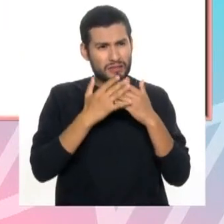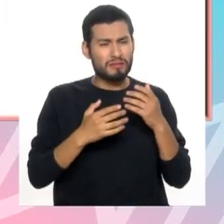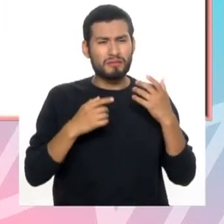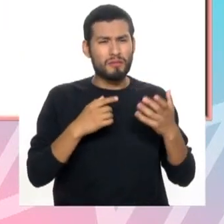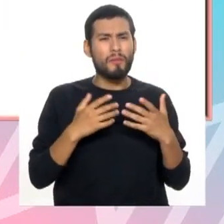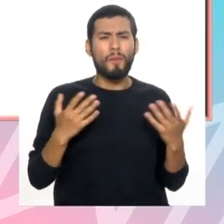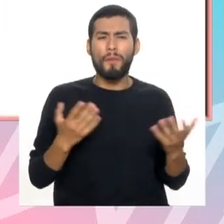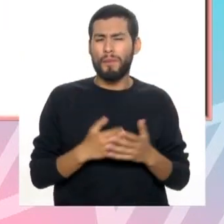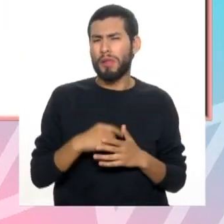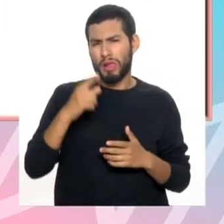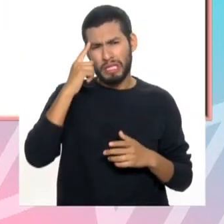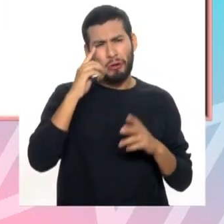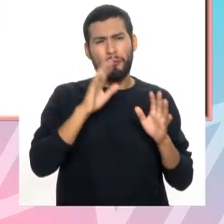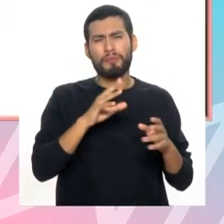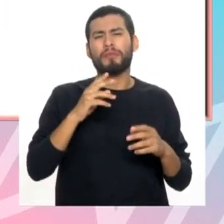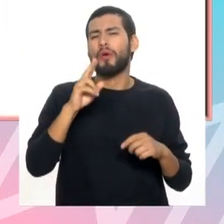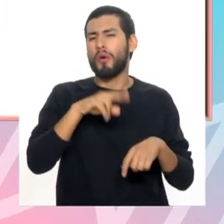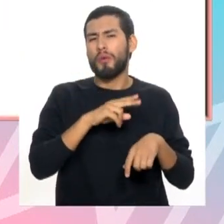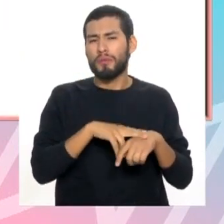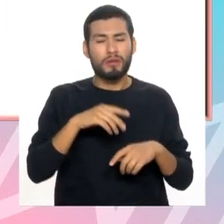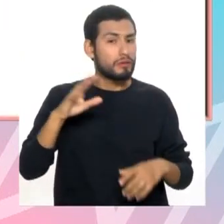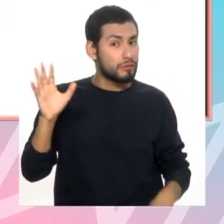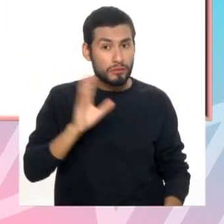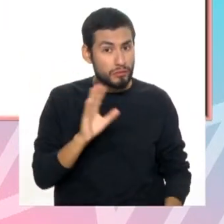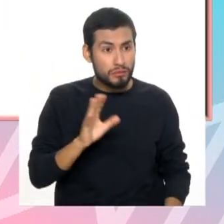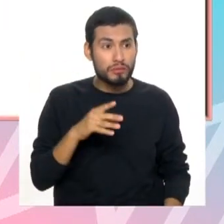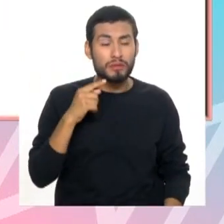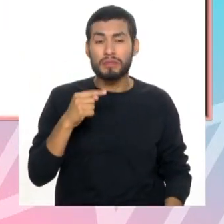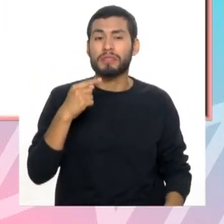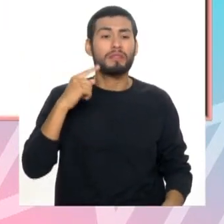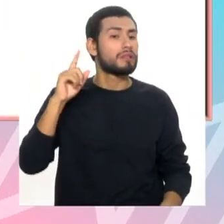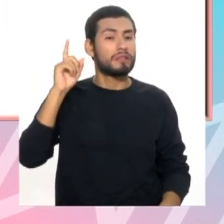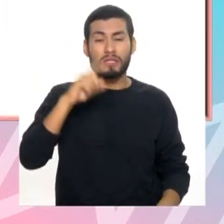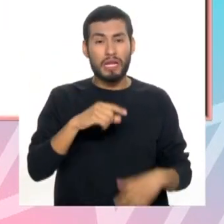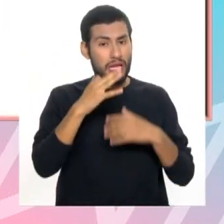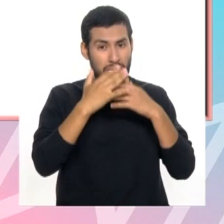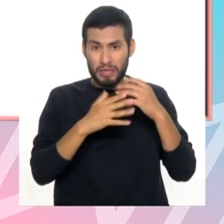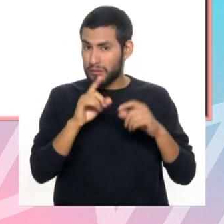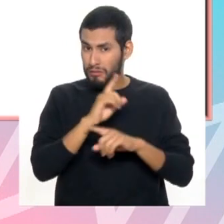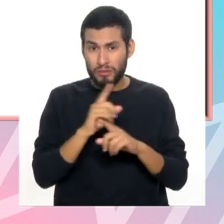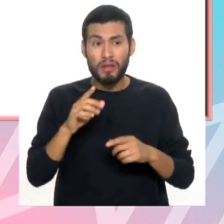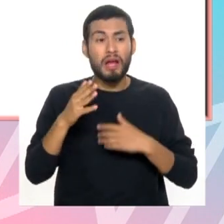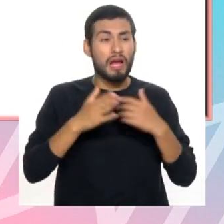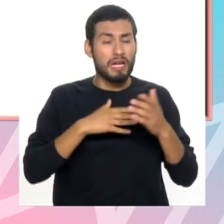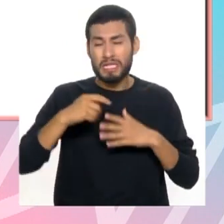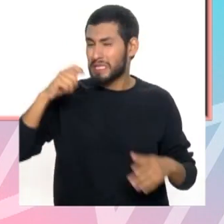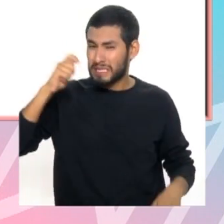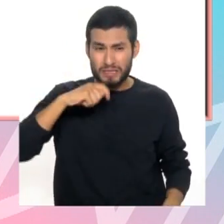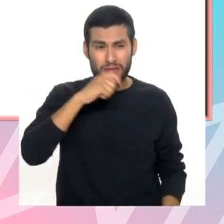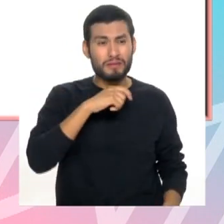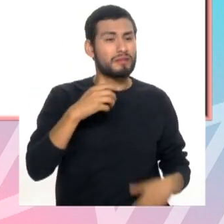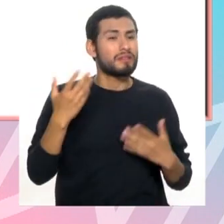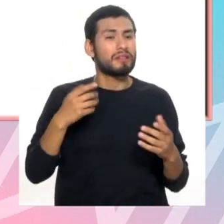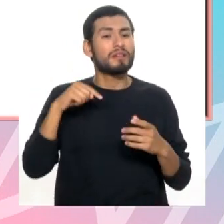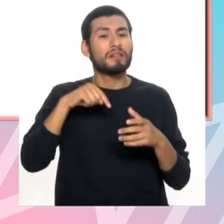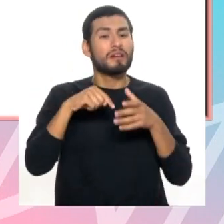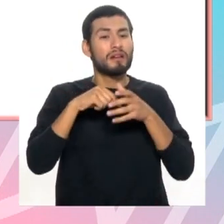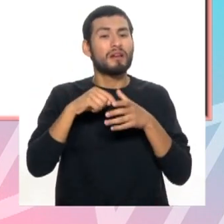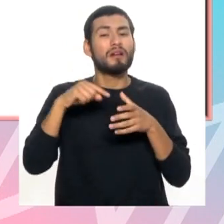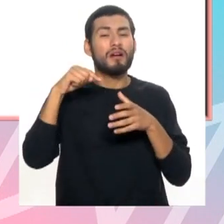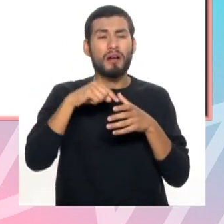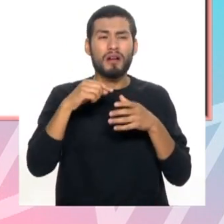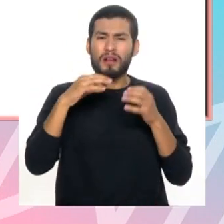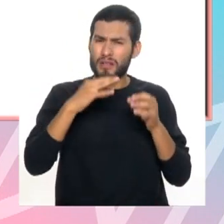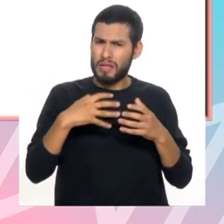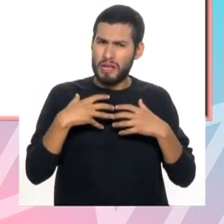es algo natural, que eso es así por el cepillo. No, no es así. Nuestras encías nunca deben sangrar. Por más que nos cepillamos o comamos algún alimento nuestras encías tienen que